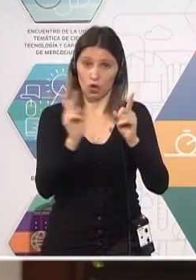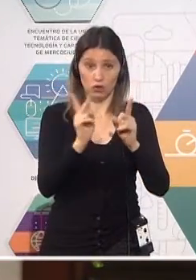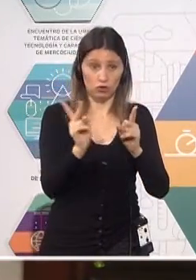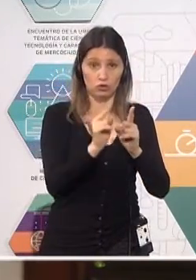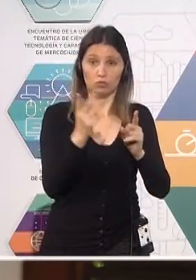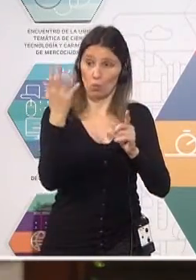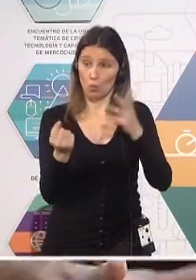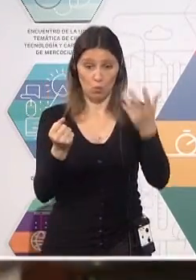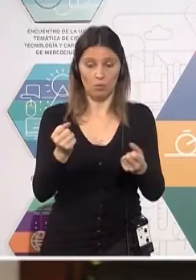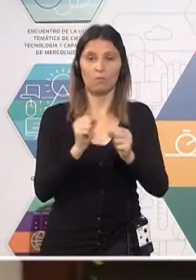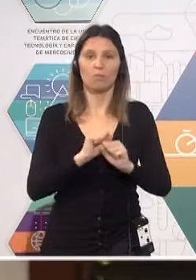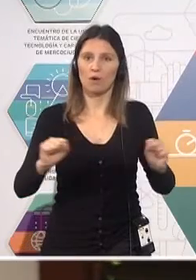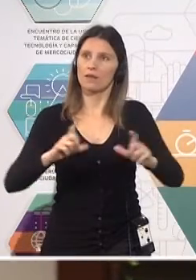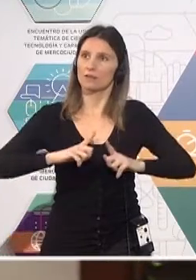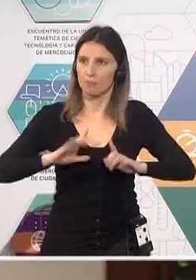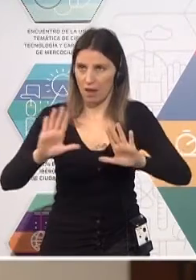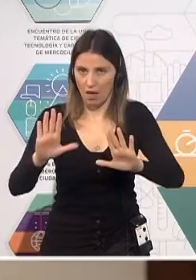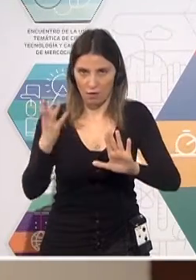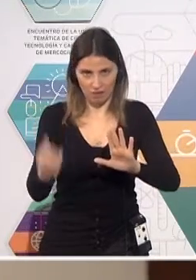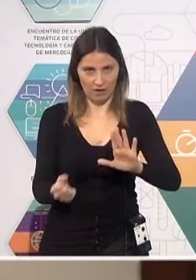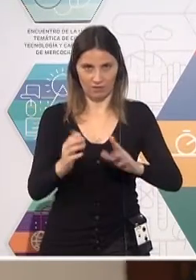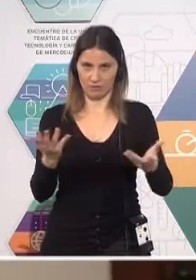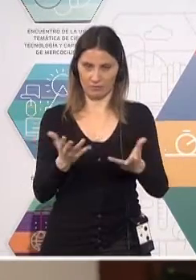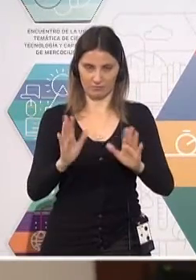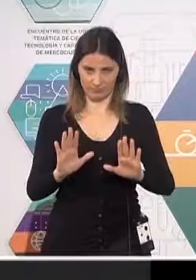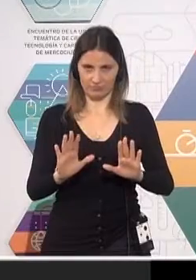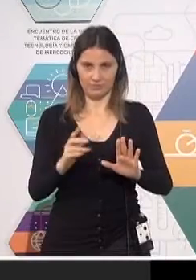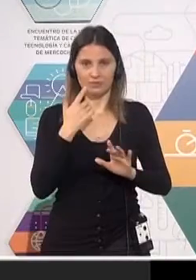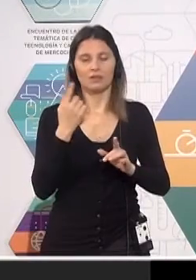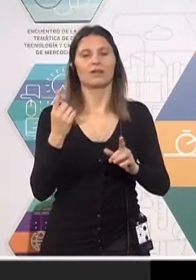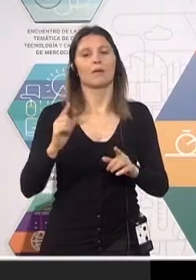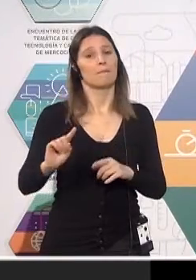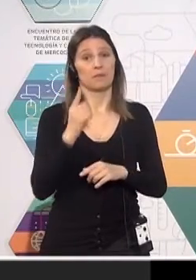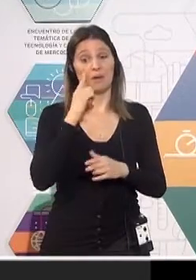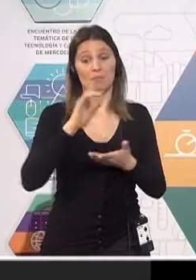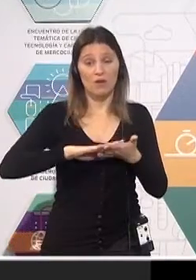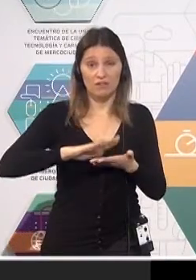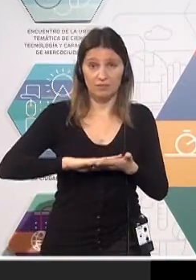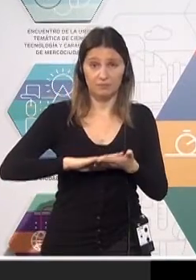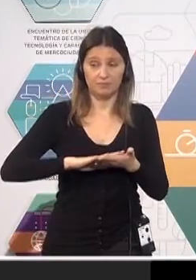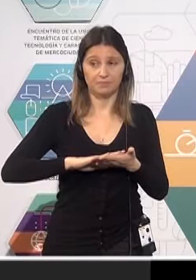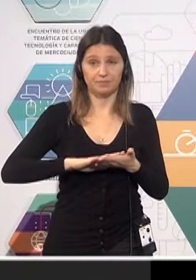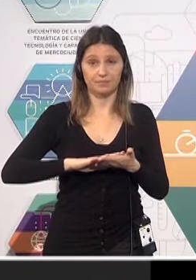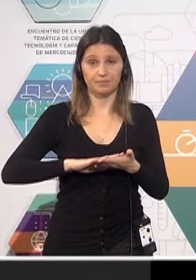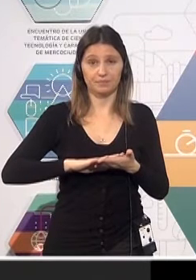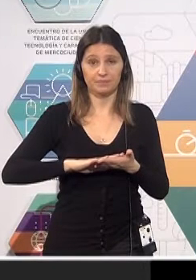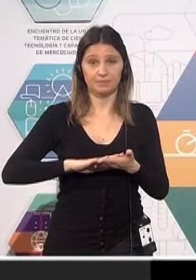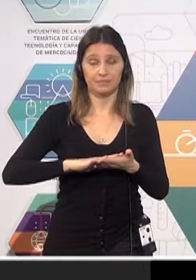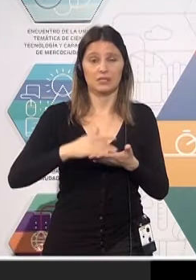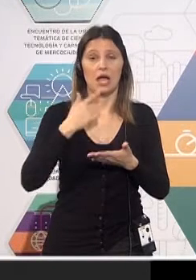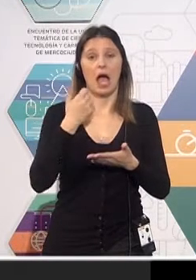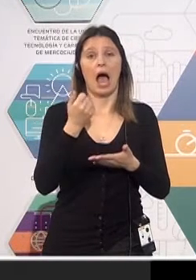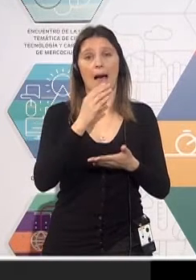Lo pueden bajar. No la bajen. Esperen la charla, ya sé. Están emocionados. Bueno, y nuestro primer piloto es una